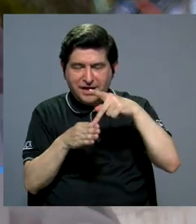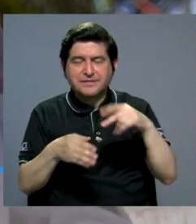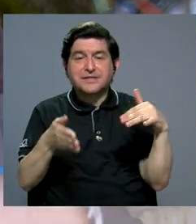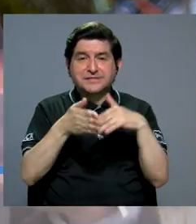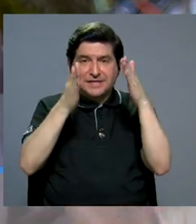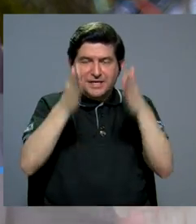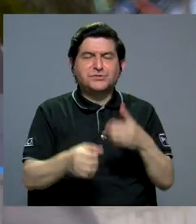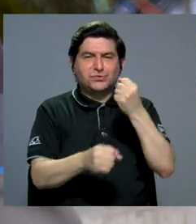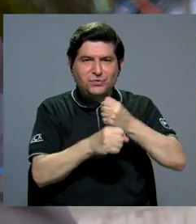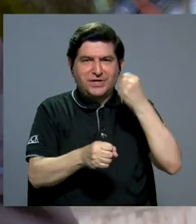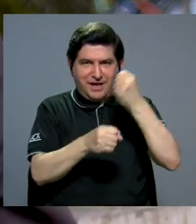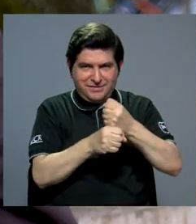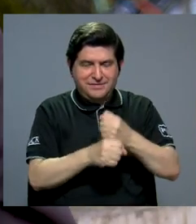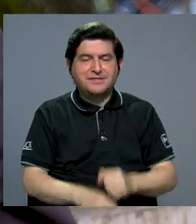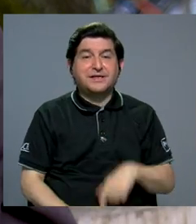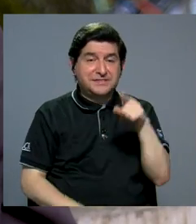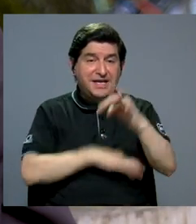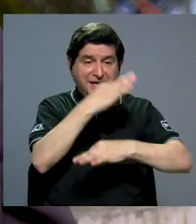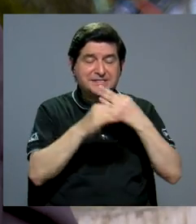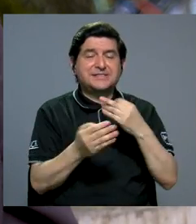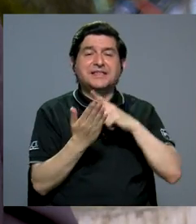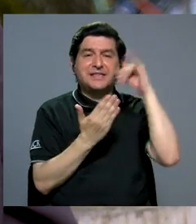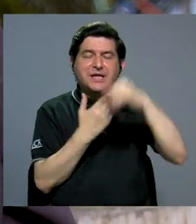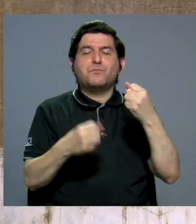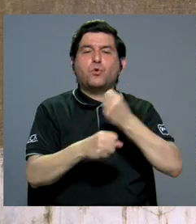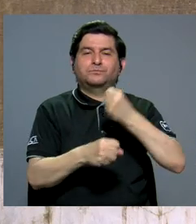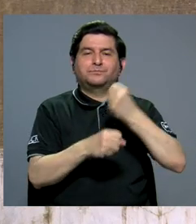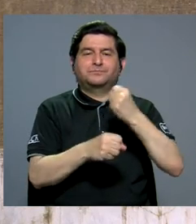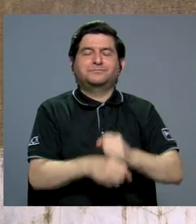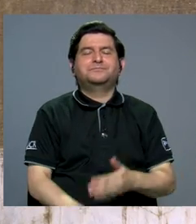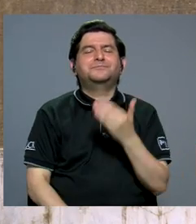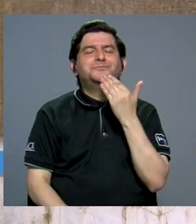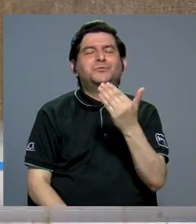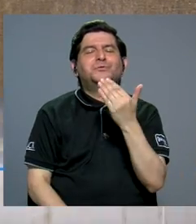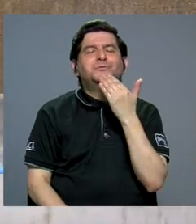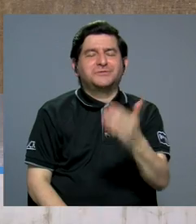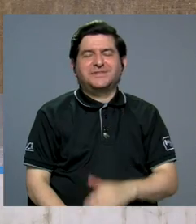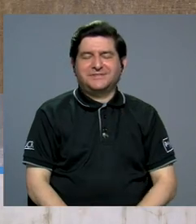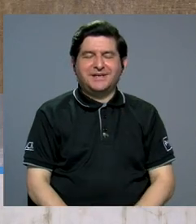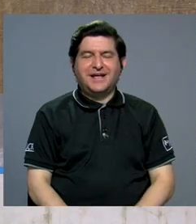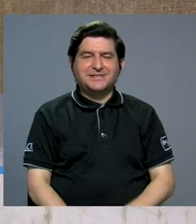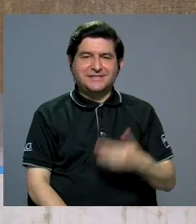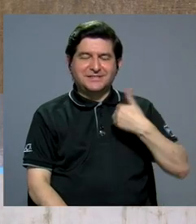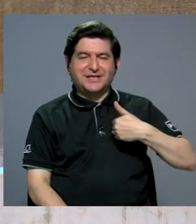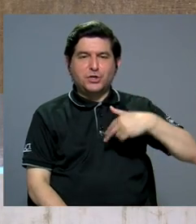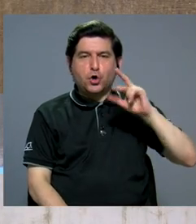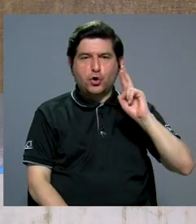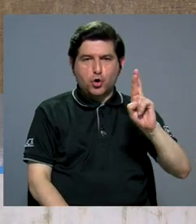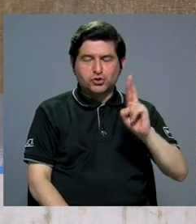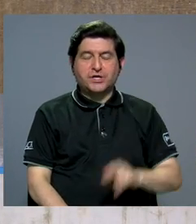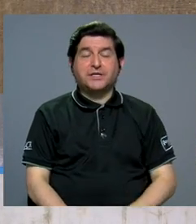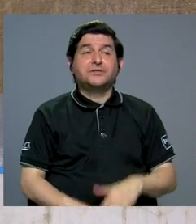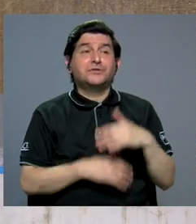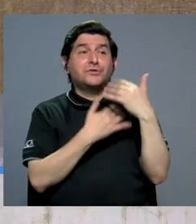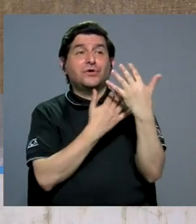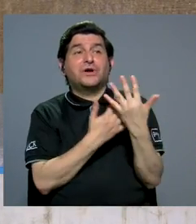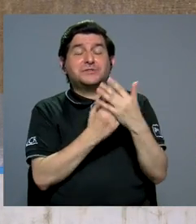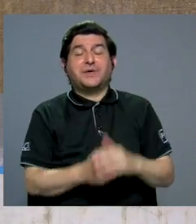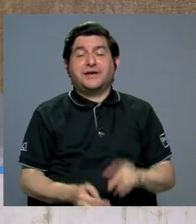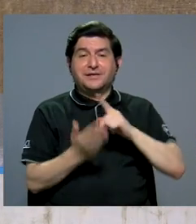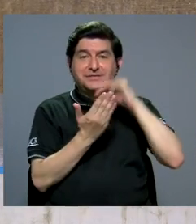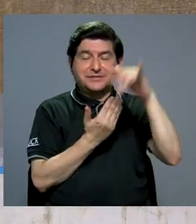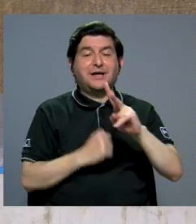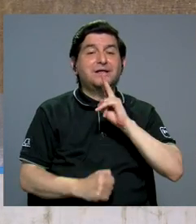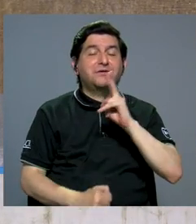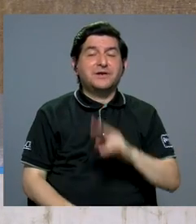trabajan continuamente en proyectos de este tipo. Muchísimas gracias, don Rosendo. Quedamos esperanzados de que ese proyecto sea una